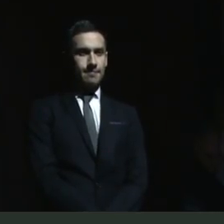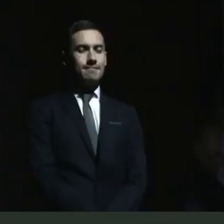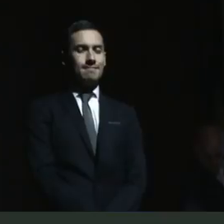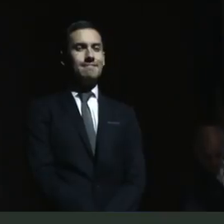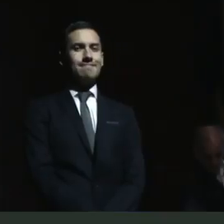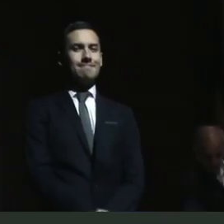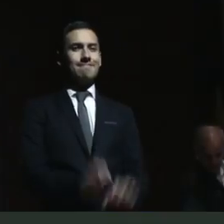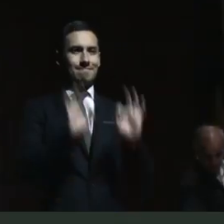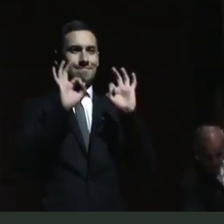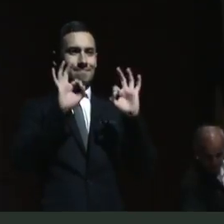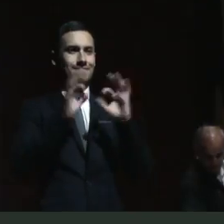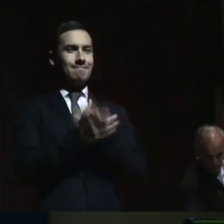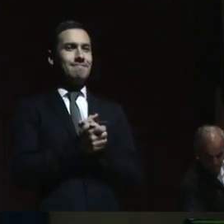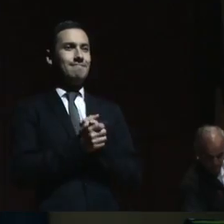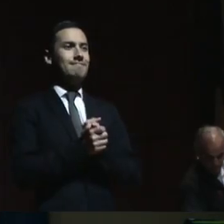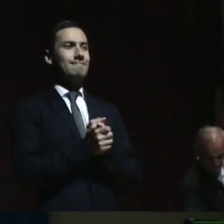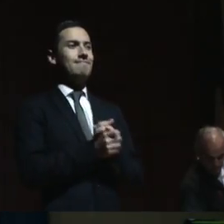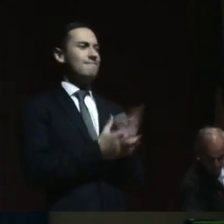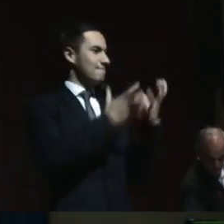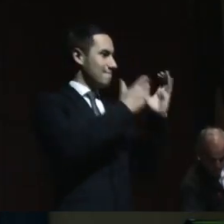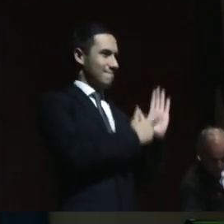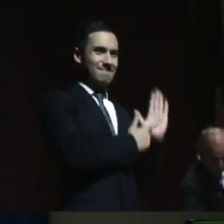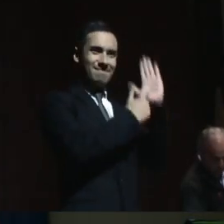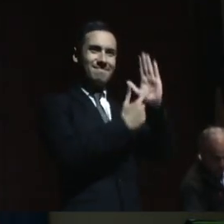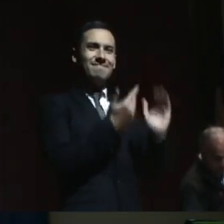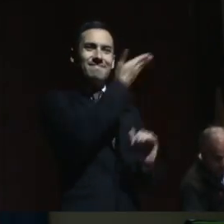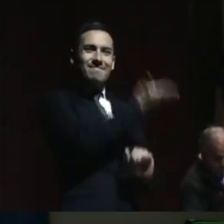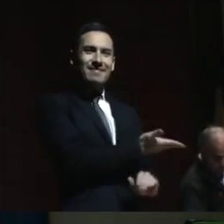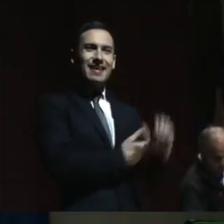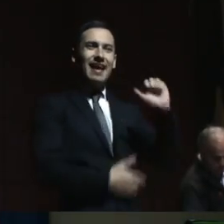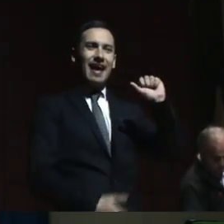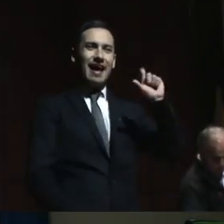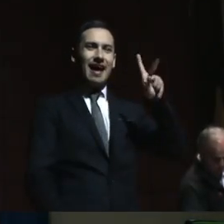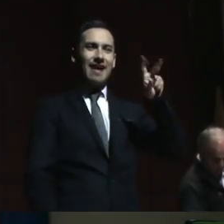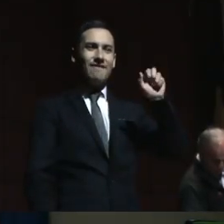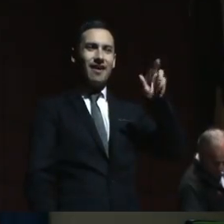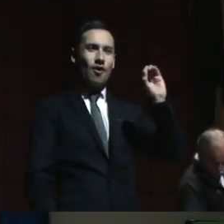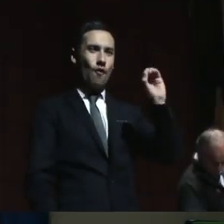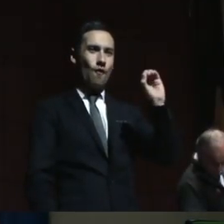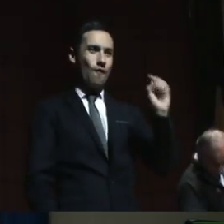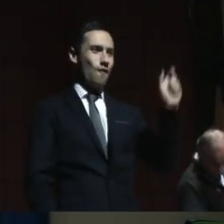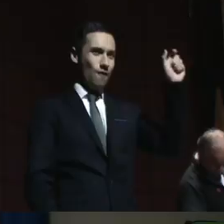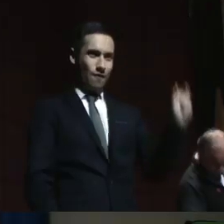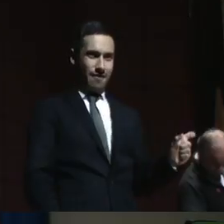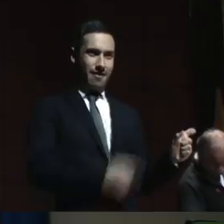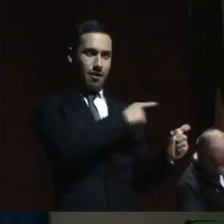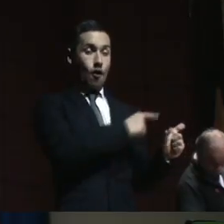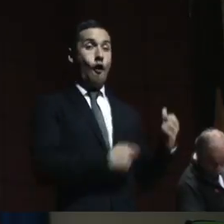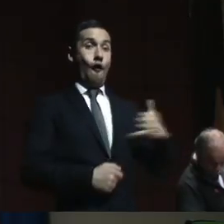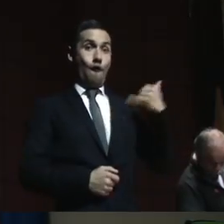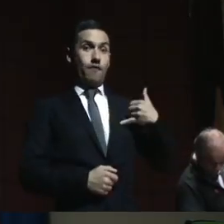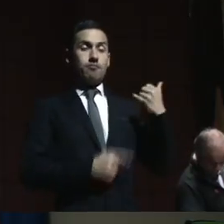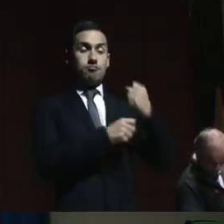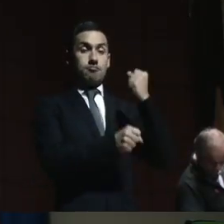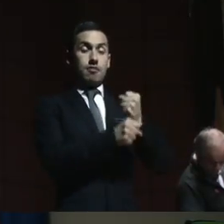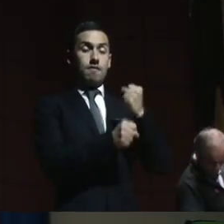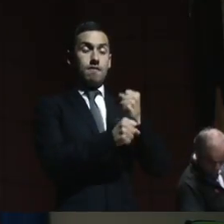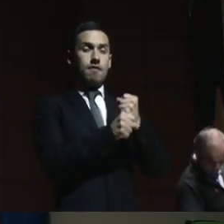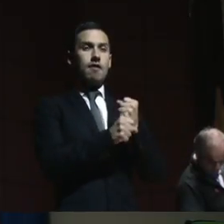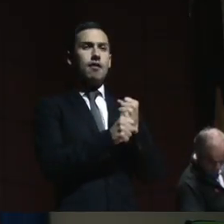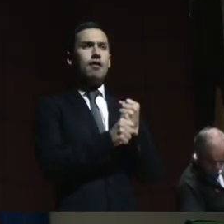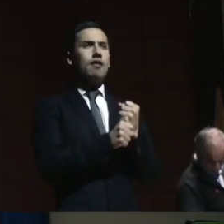Bueno, quería presentarles a Álvaro. Álvaro es un joven que trabaja hoy,